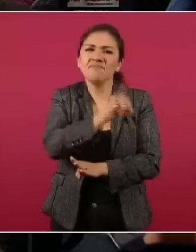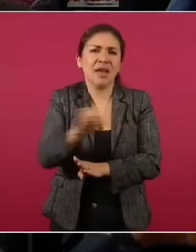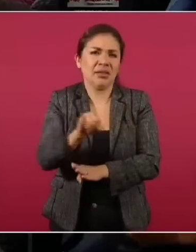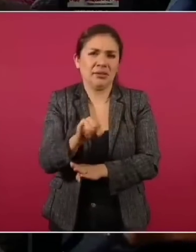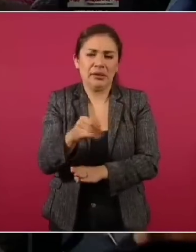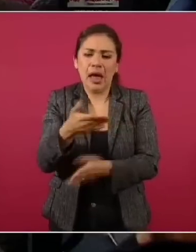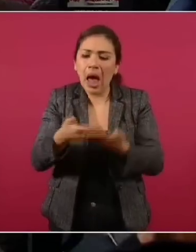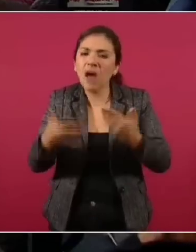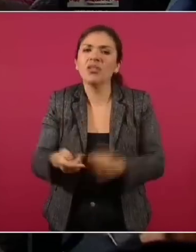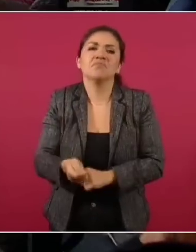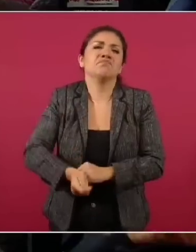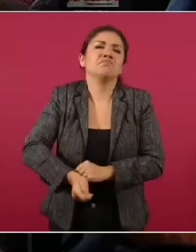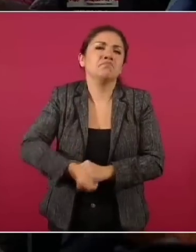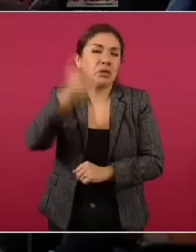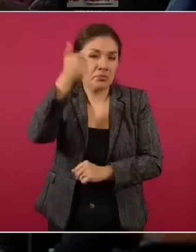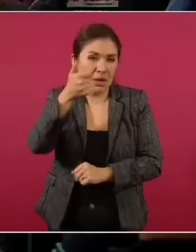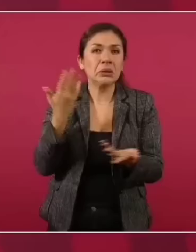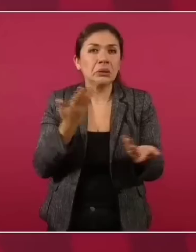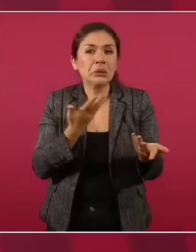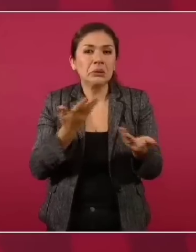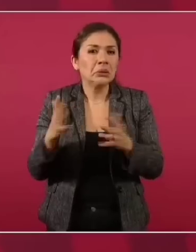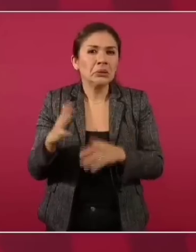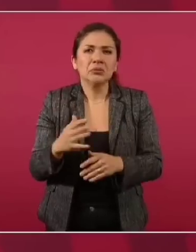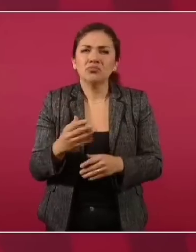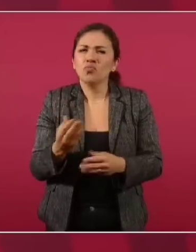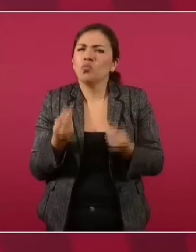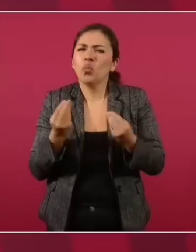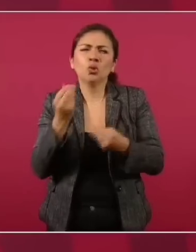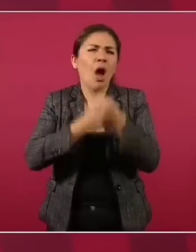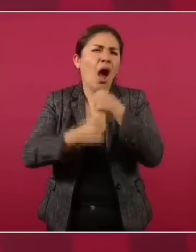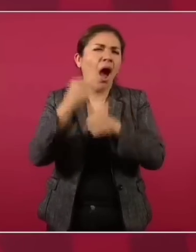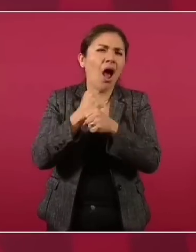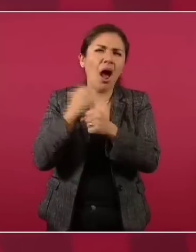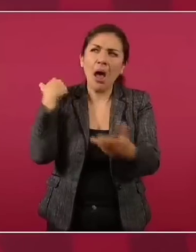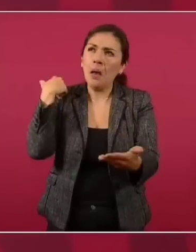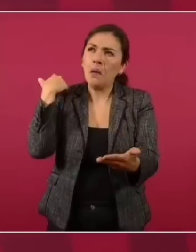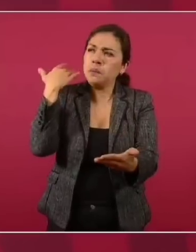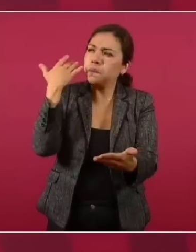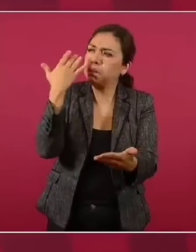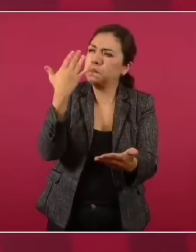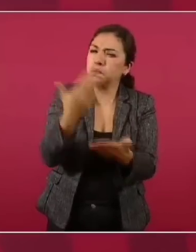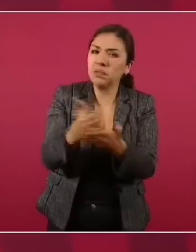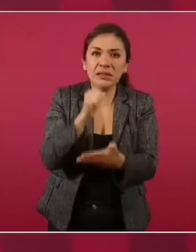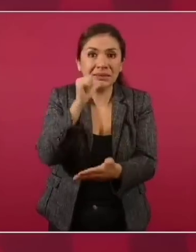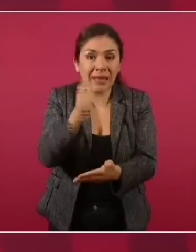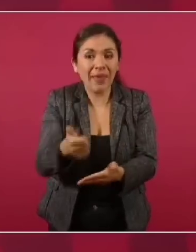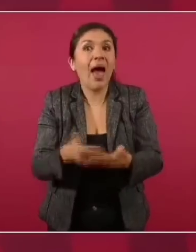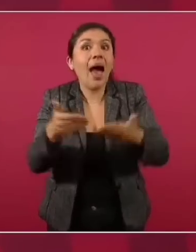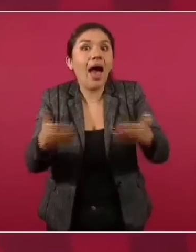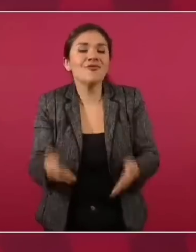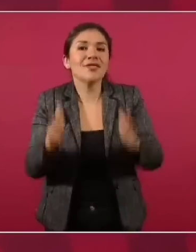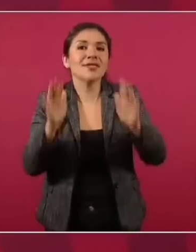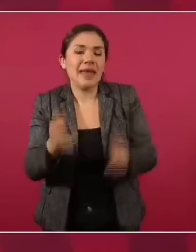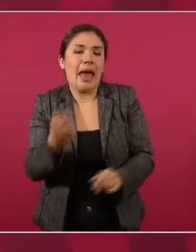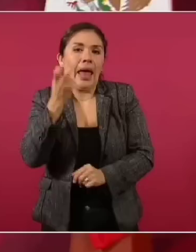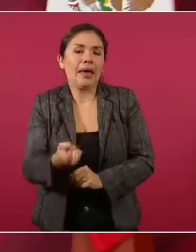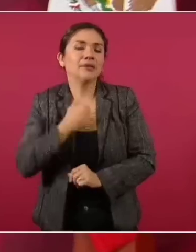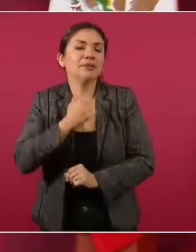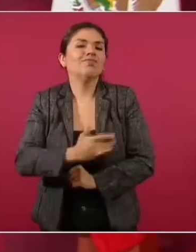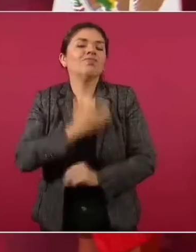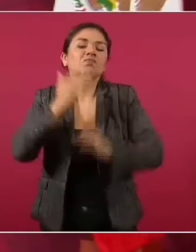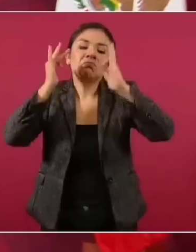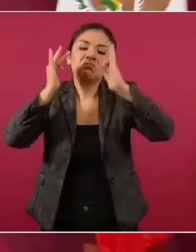en décadas. Eso es lo que me llena de satisfacción.